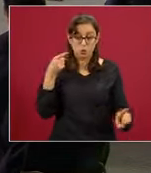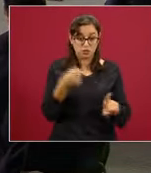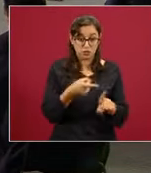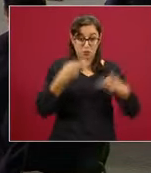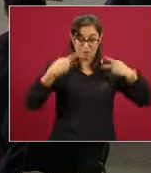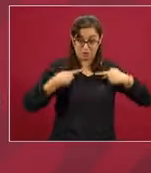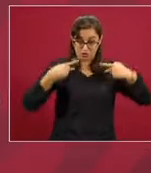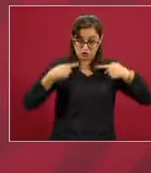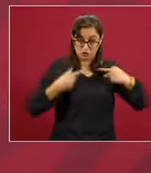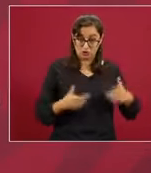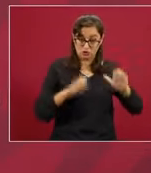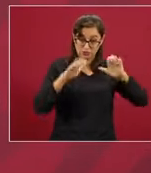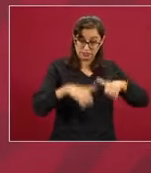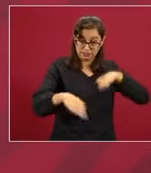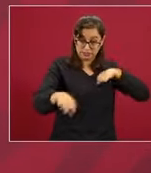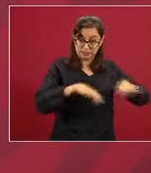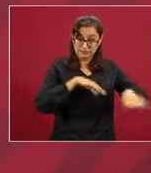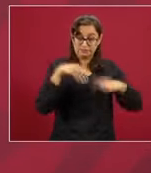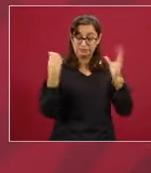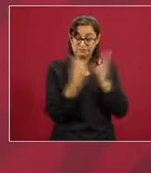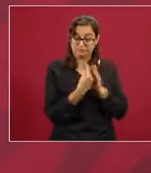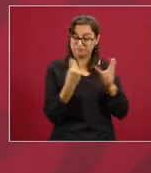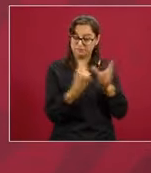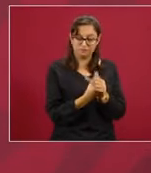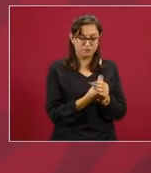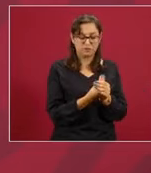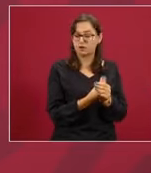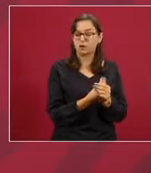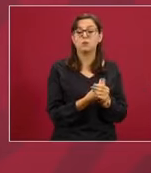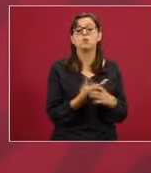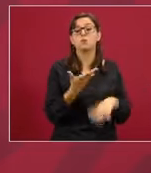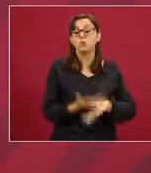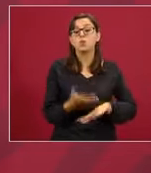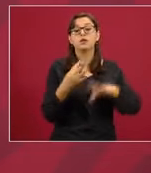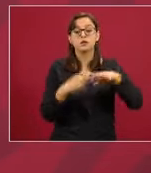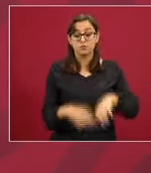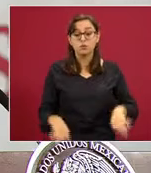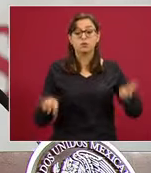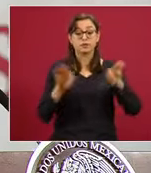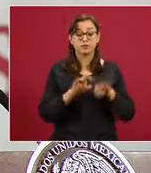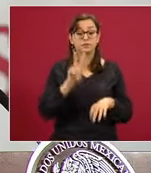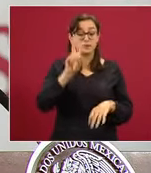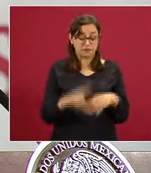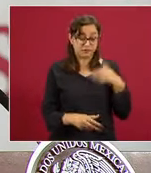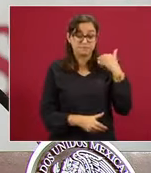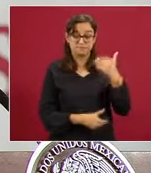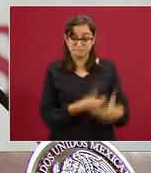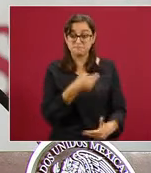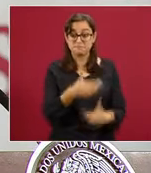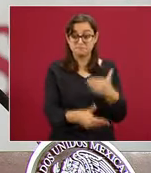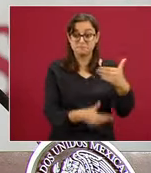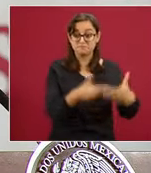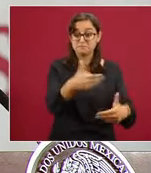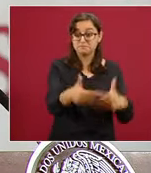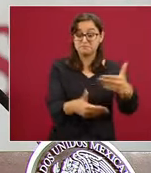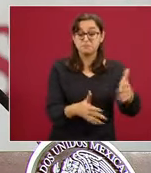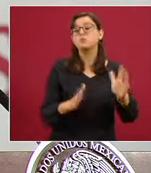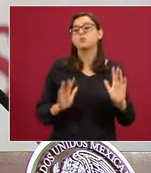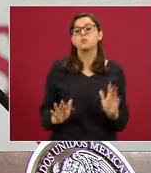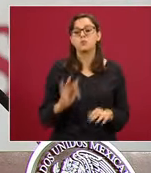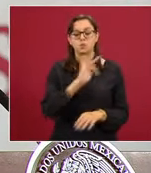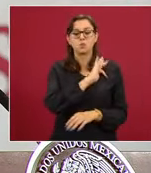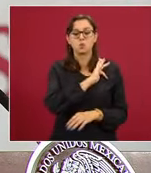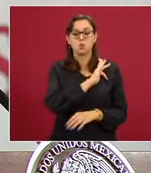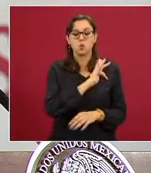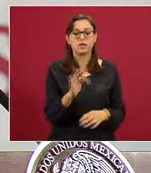personal, su capacitación, pues se dio un avance realmente que está inclusive sujeto a su